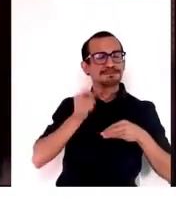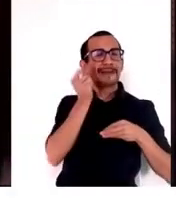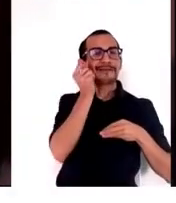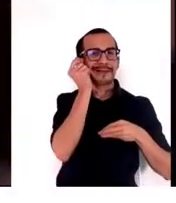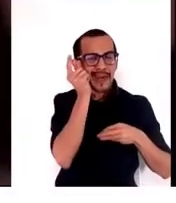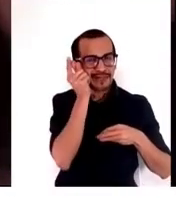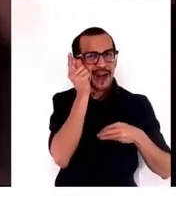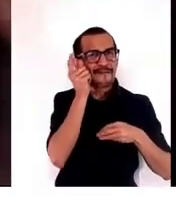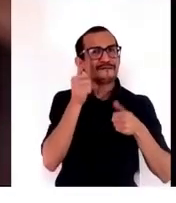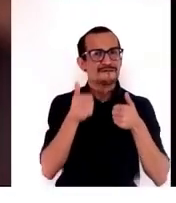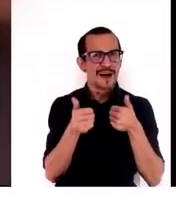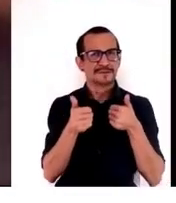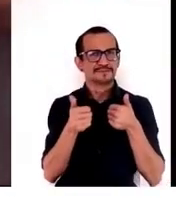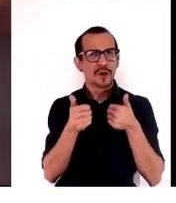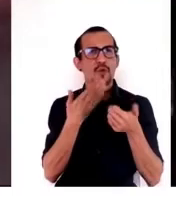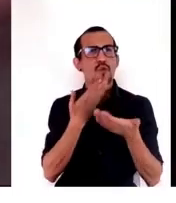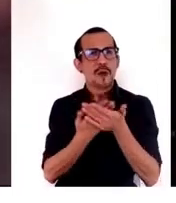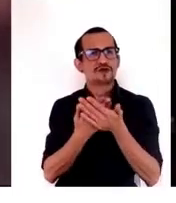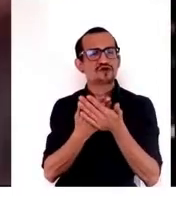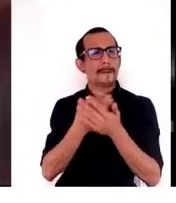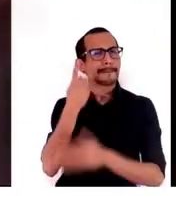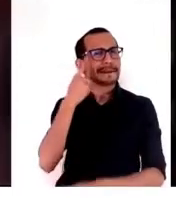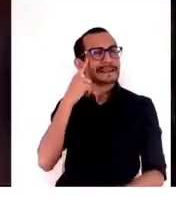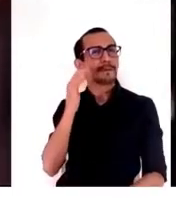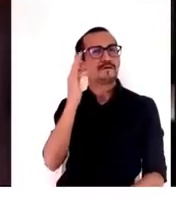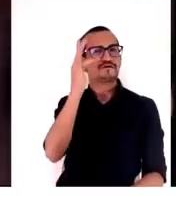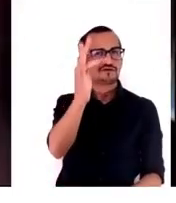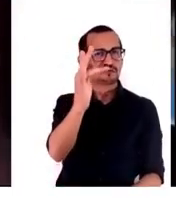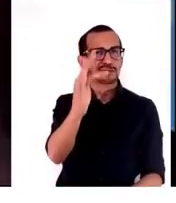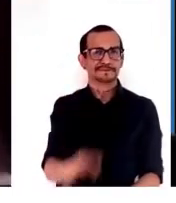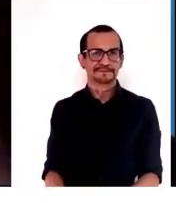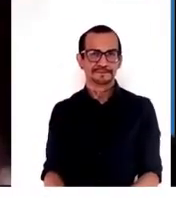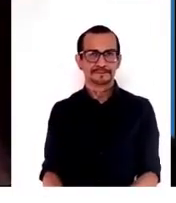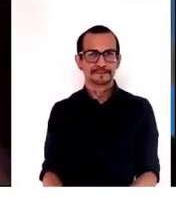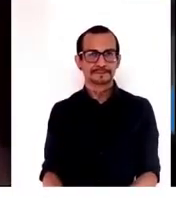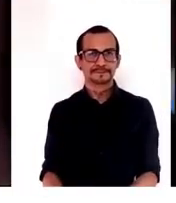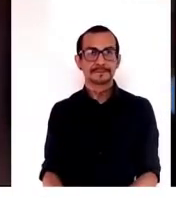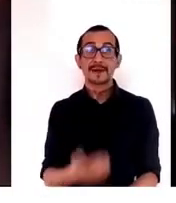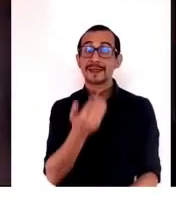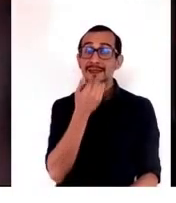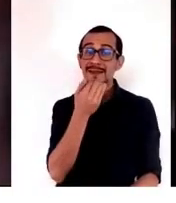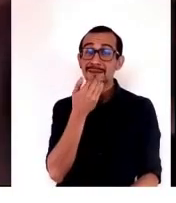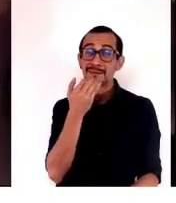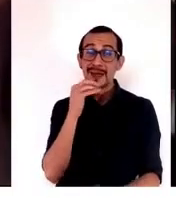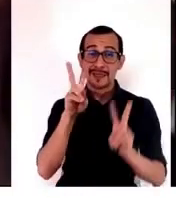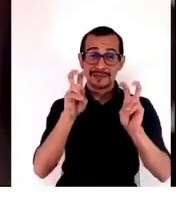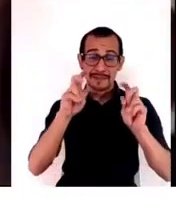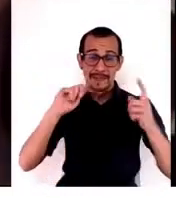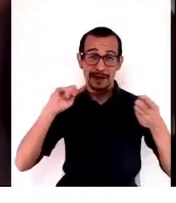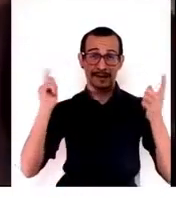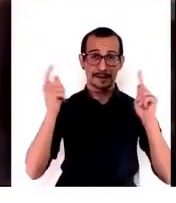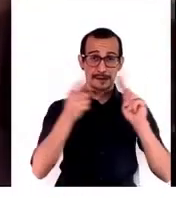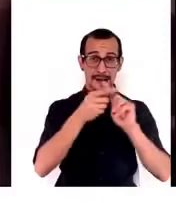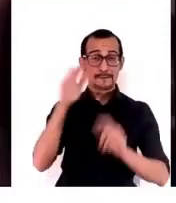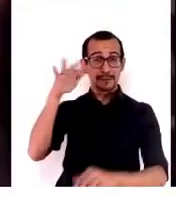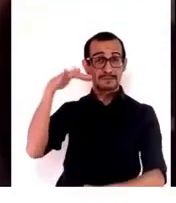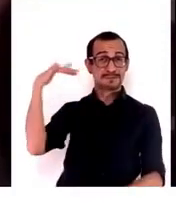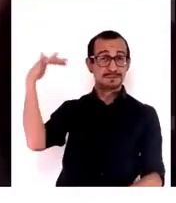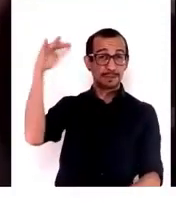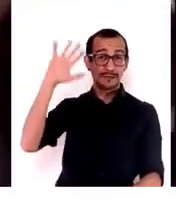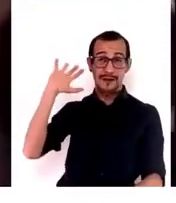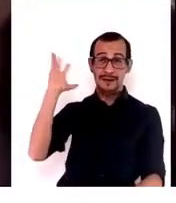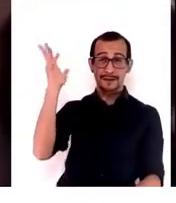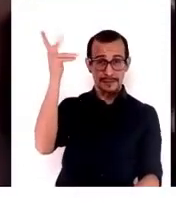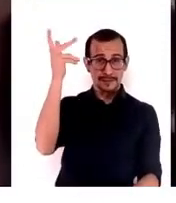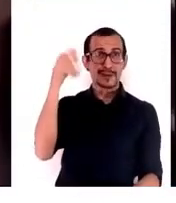hablamos del futuro. Y una de las cosas con el cambio climático es el estrés